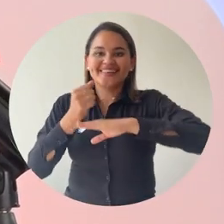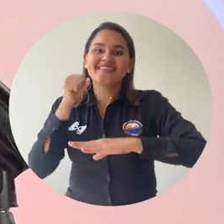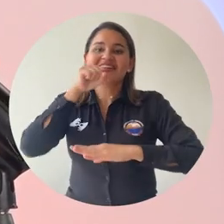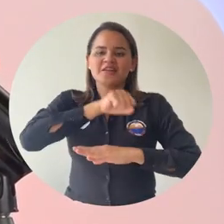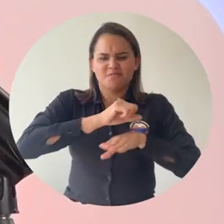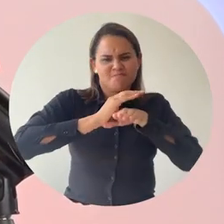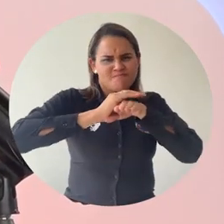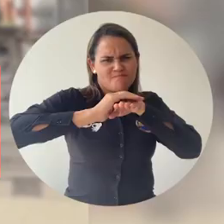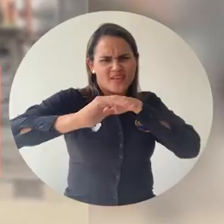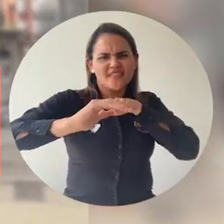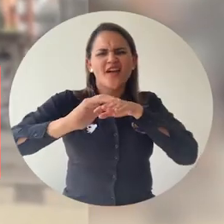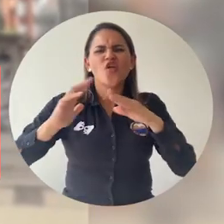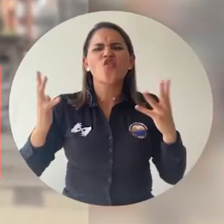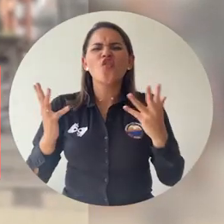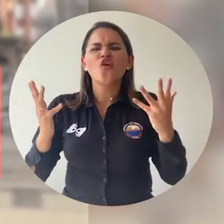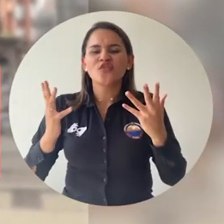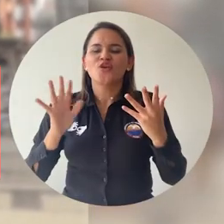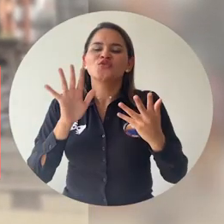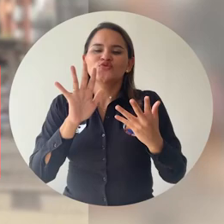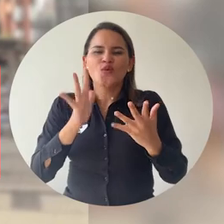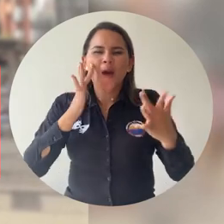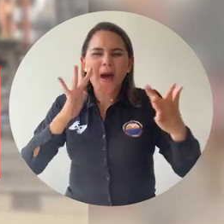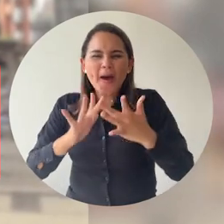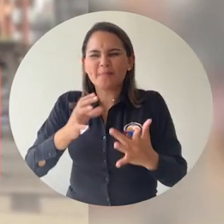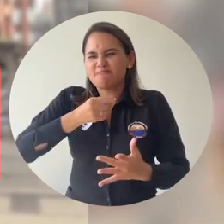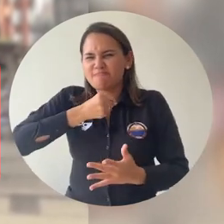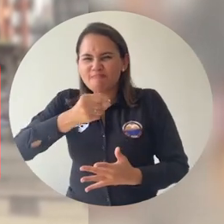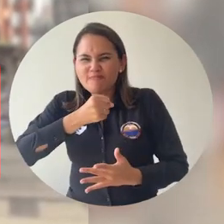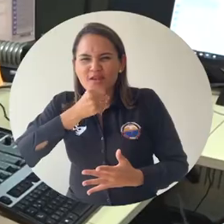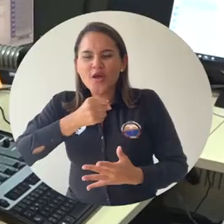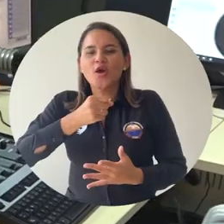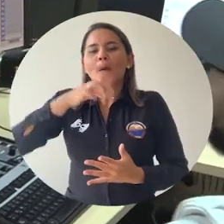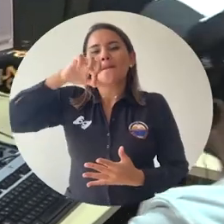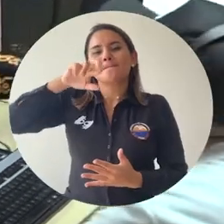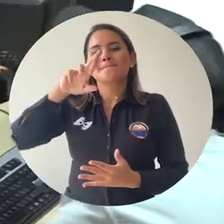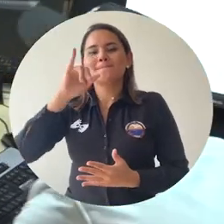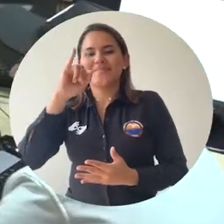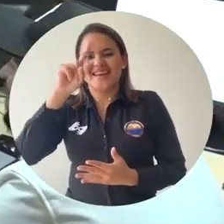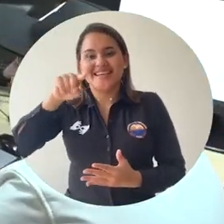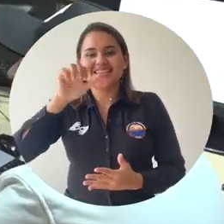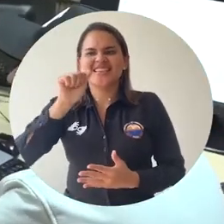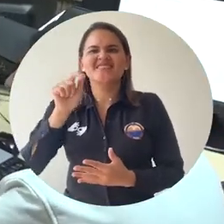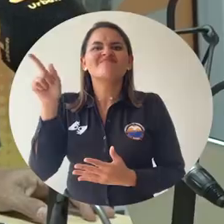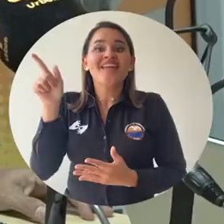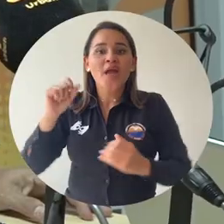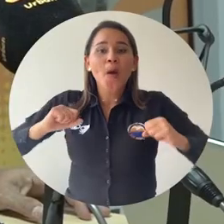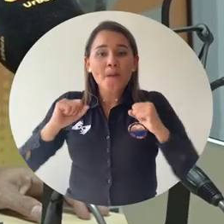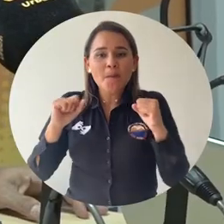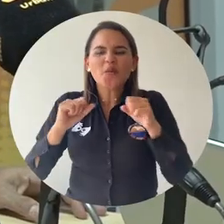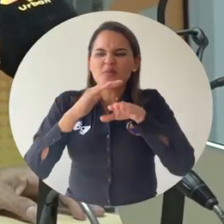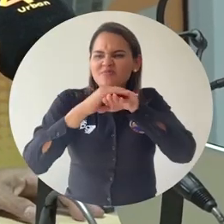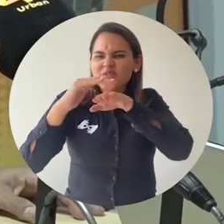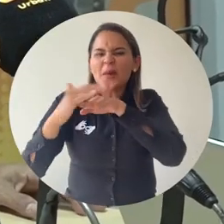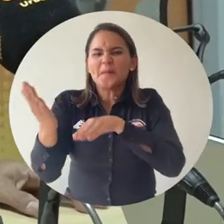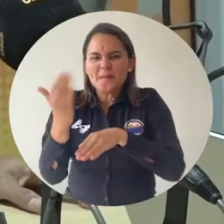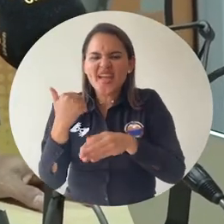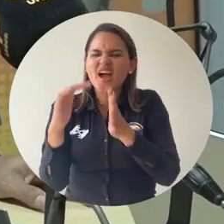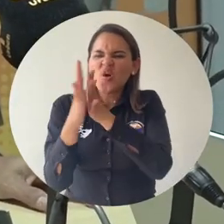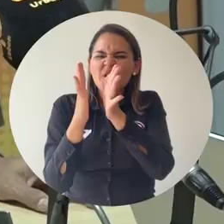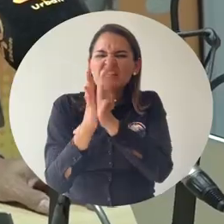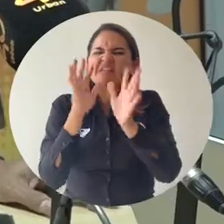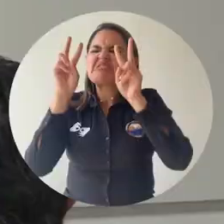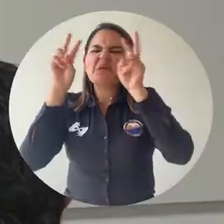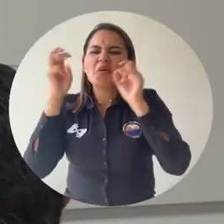Universidad del Magdalena, fue invitado en Bogotá por diversos medios de comunicación del Grupo Prisa para compartir con la opinión pública las